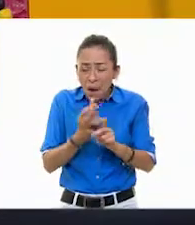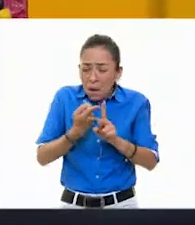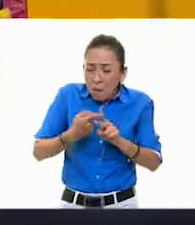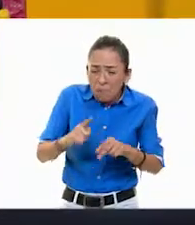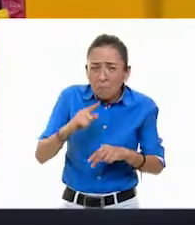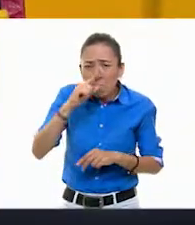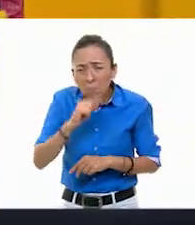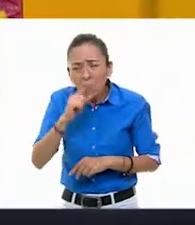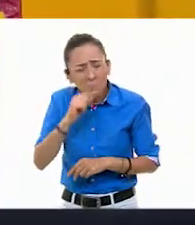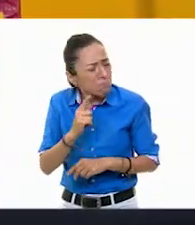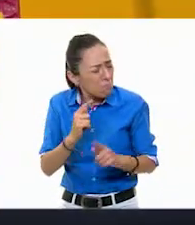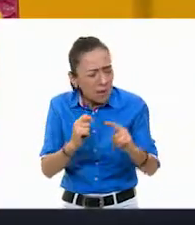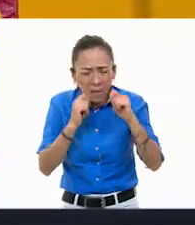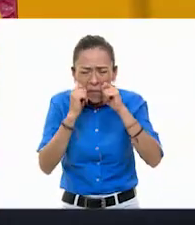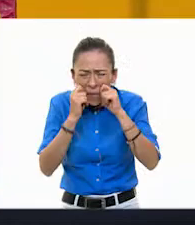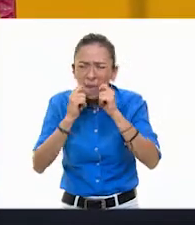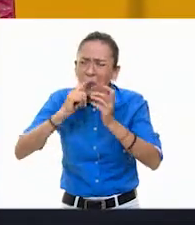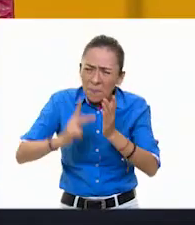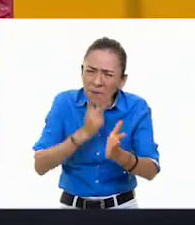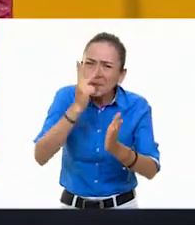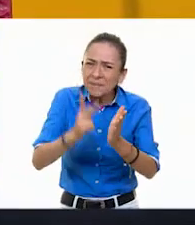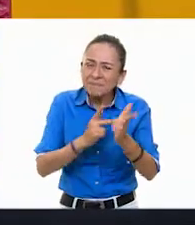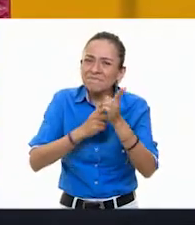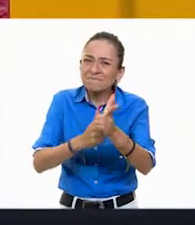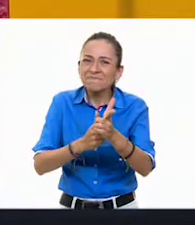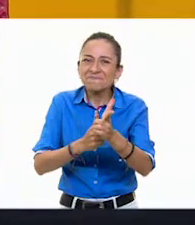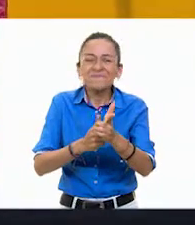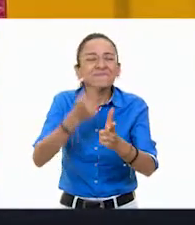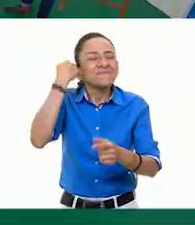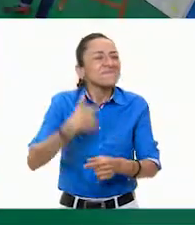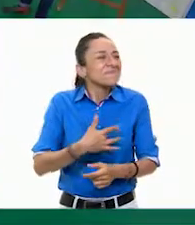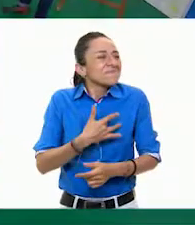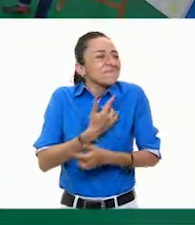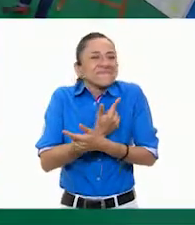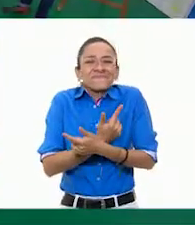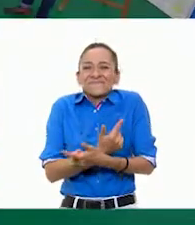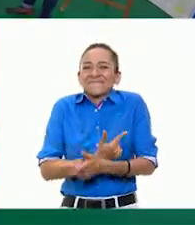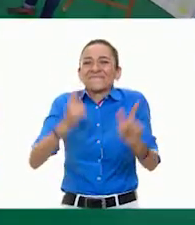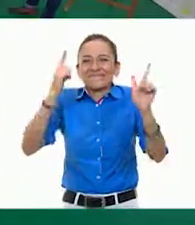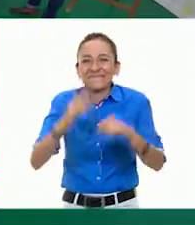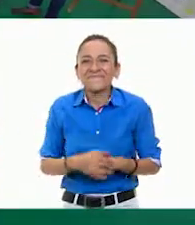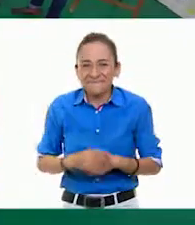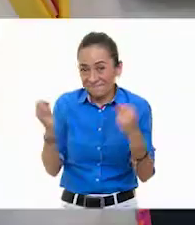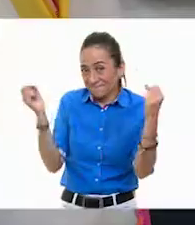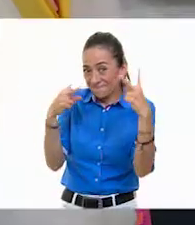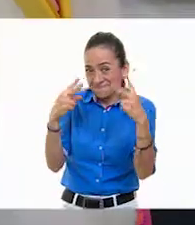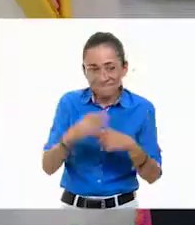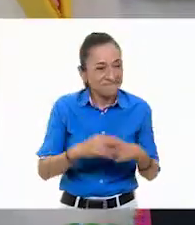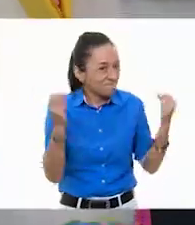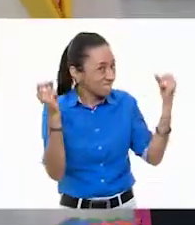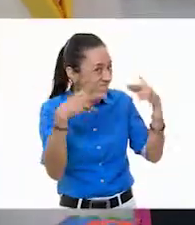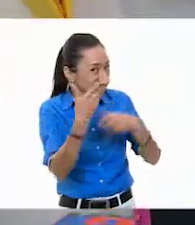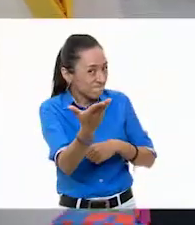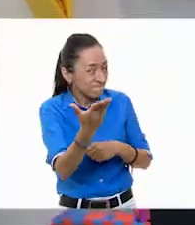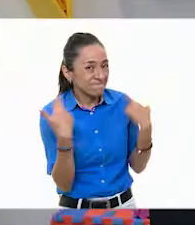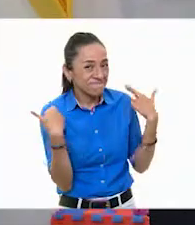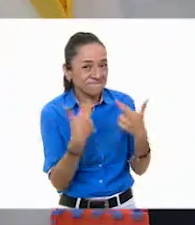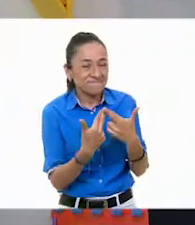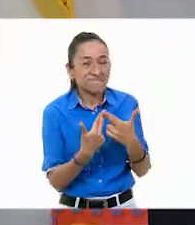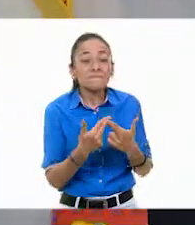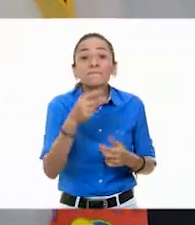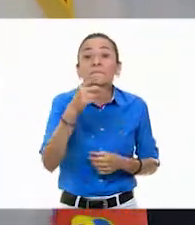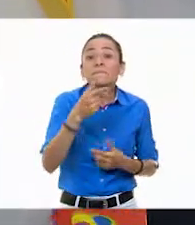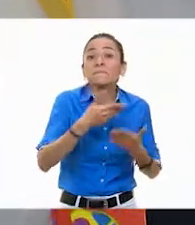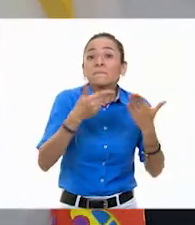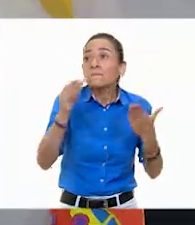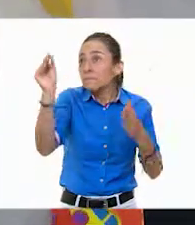otro, experimenten, sean libres. Así es. Nos vemos. Hasta muy pronto, maestro Ale. Y ahora, si te es posible,